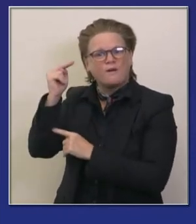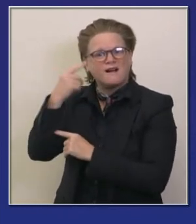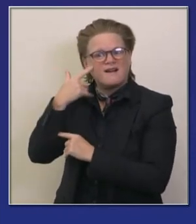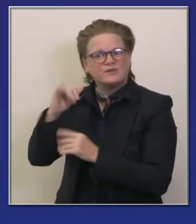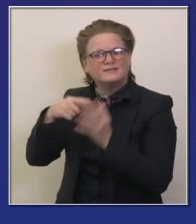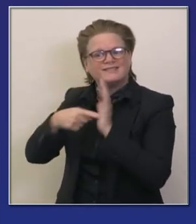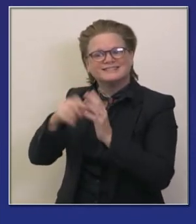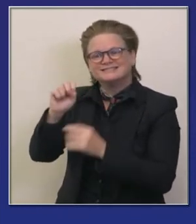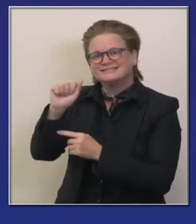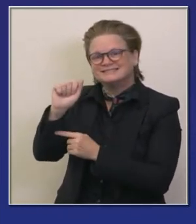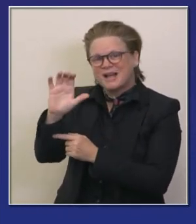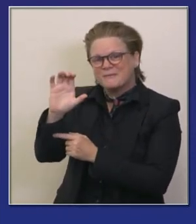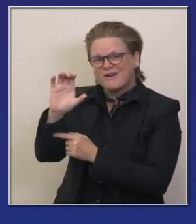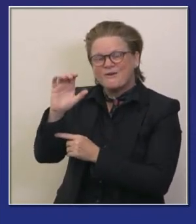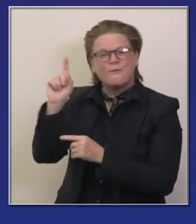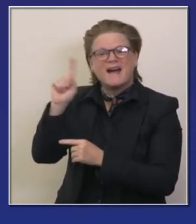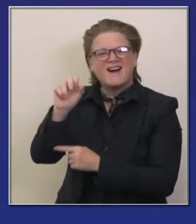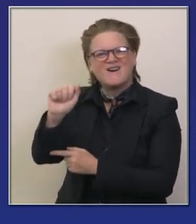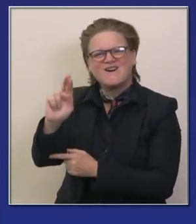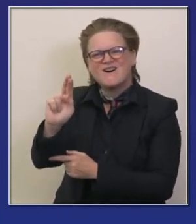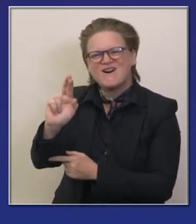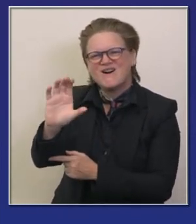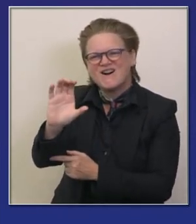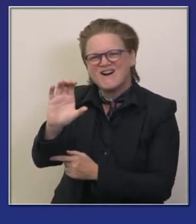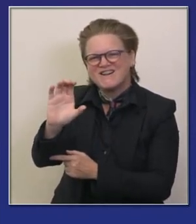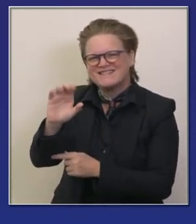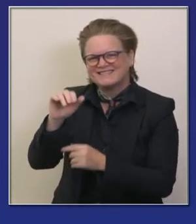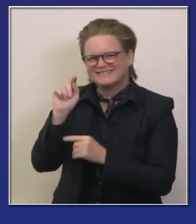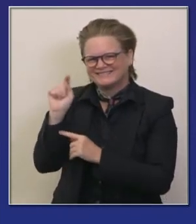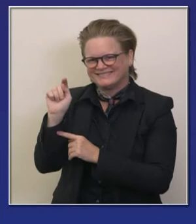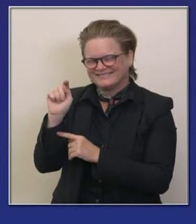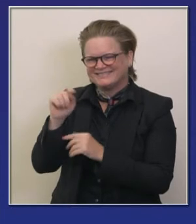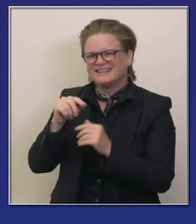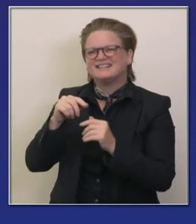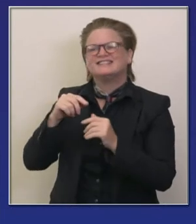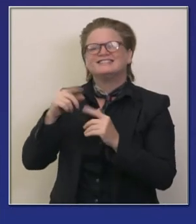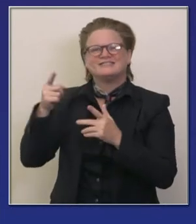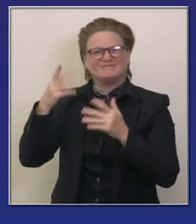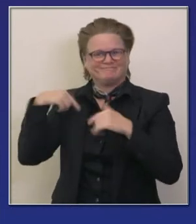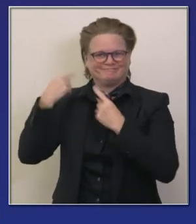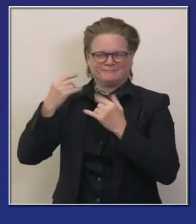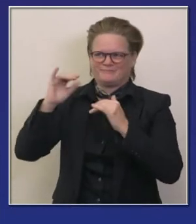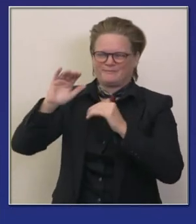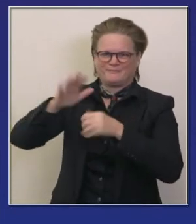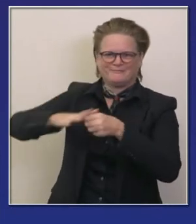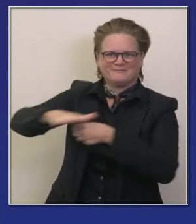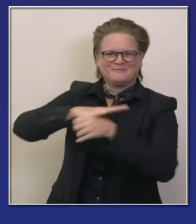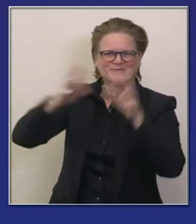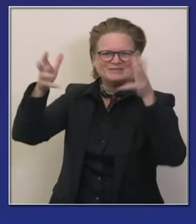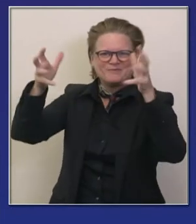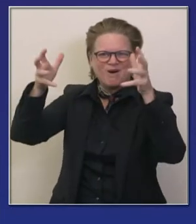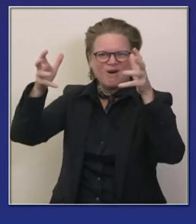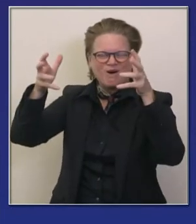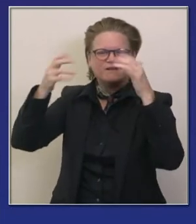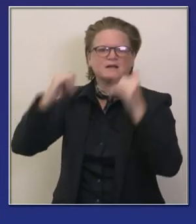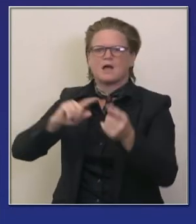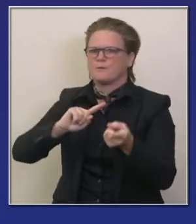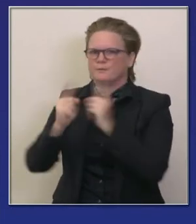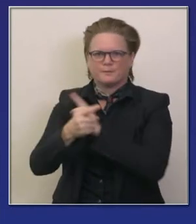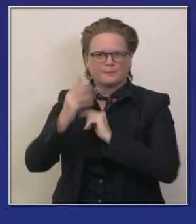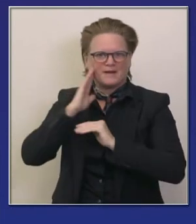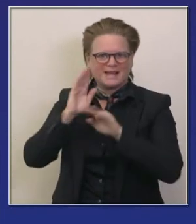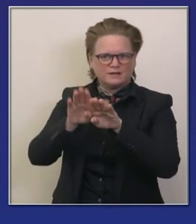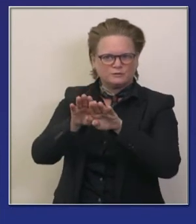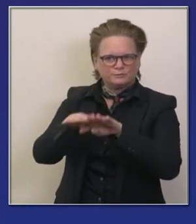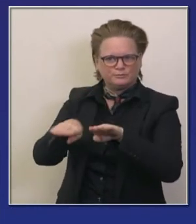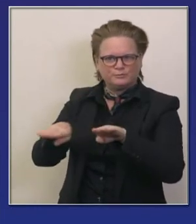sacramento yendo hacia el norte de california no para cubrir las necesidades de sacramento de por sí sino las áreas